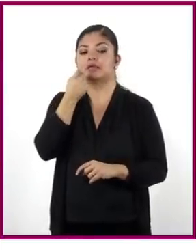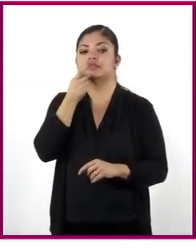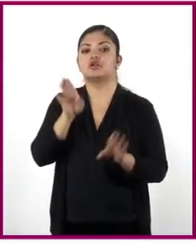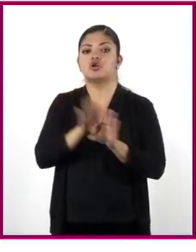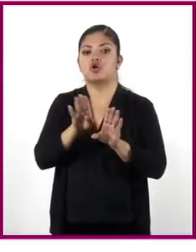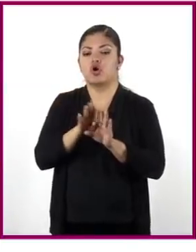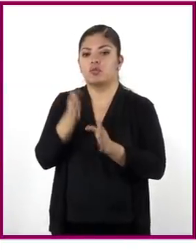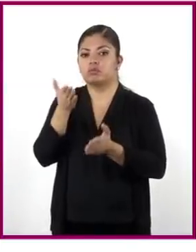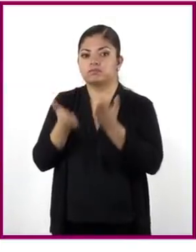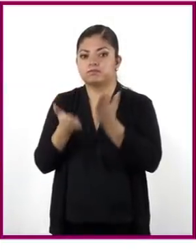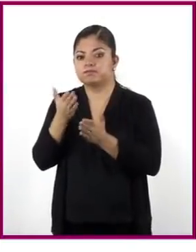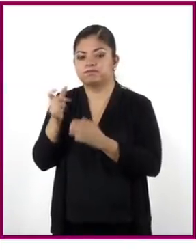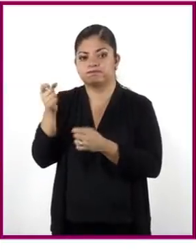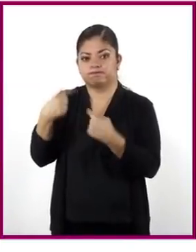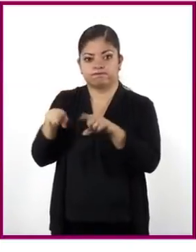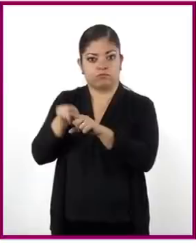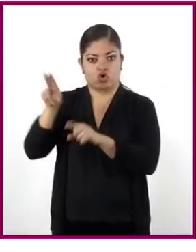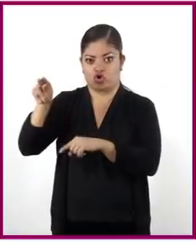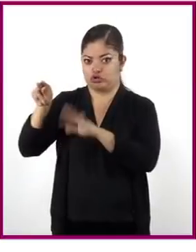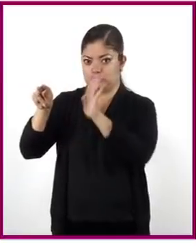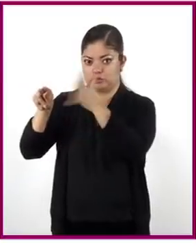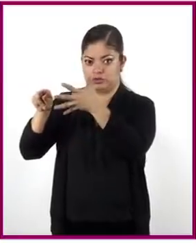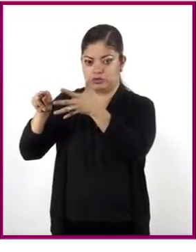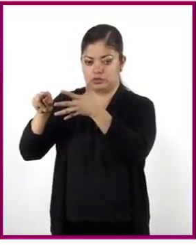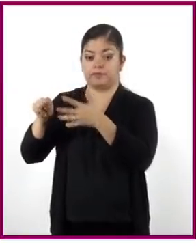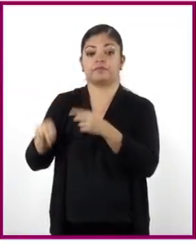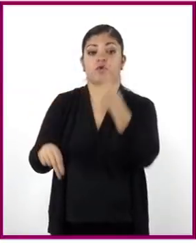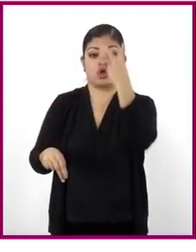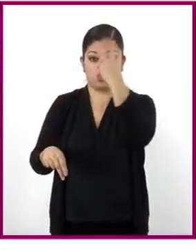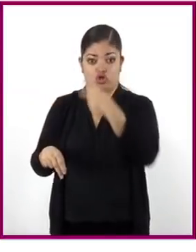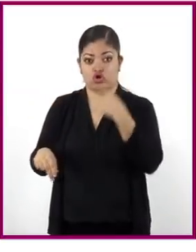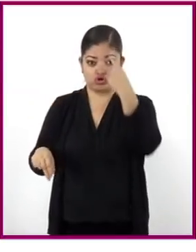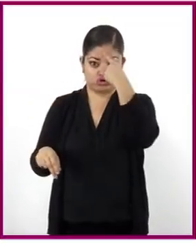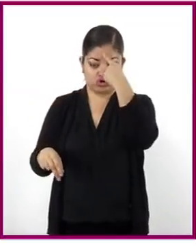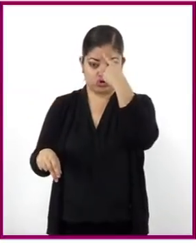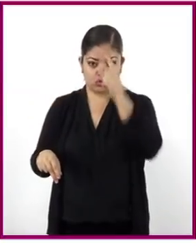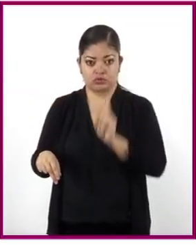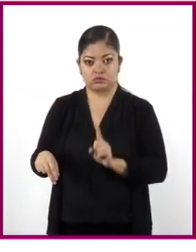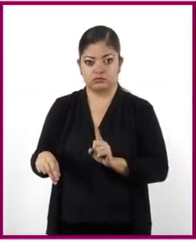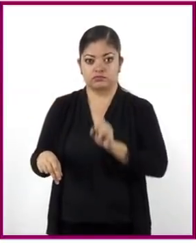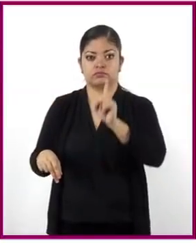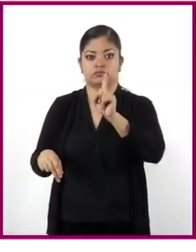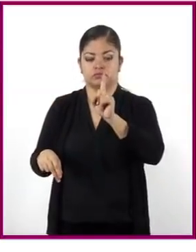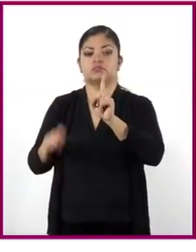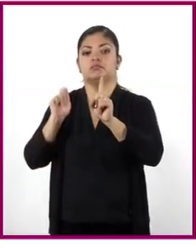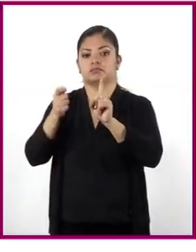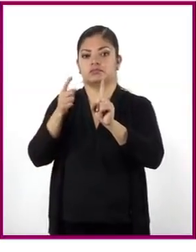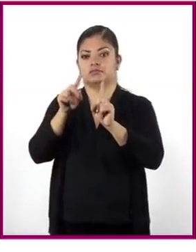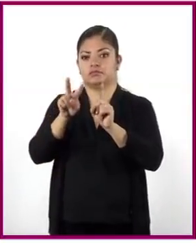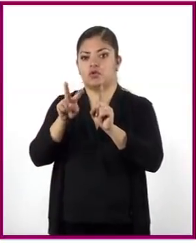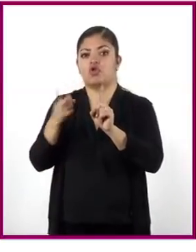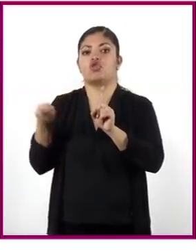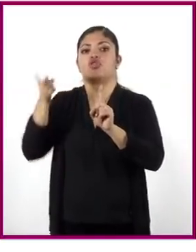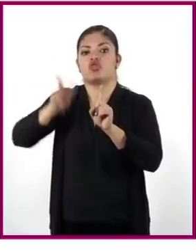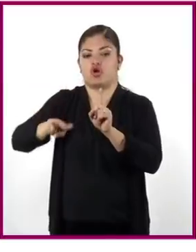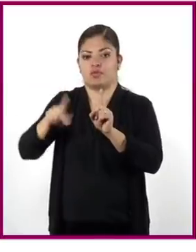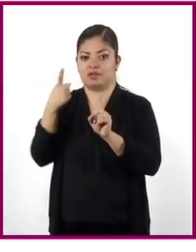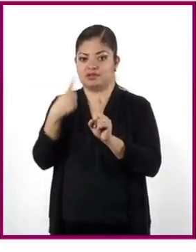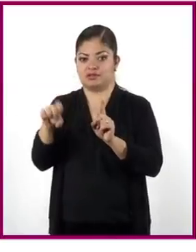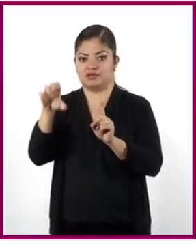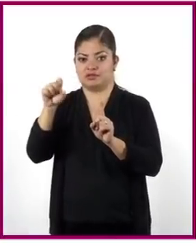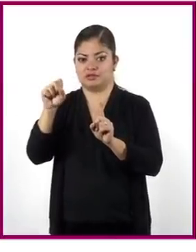proporcionalidad. Ahora, por ejemplo, en dos horas vemos que el automóvil viajó 160 kilómetros.